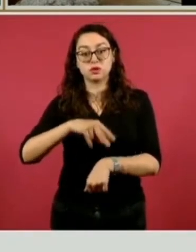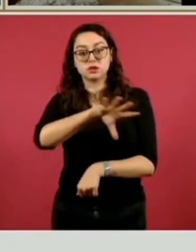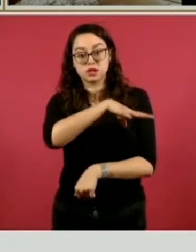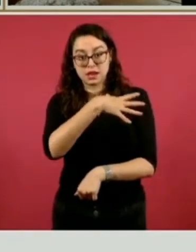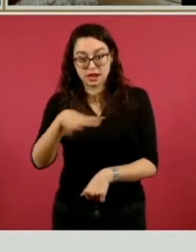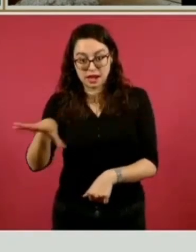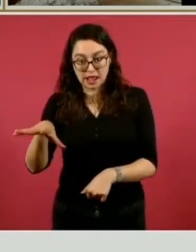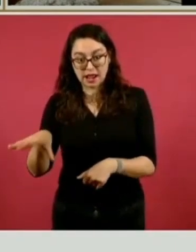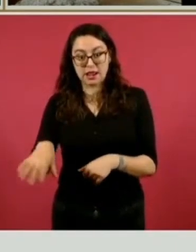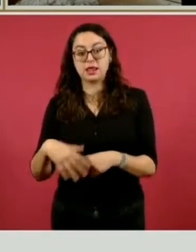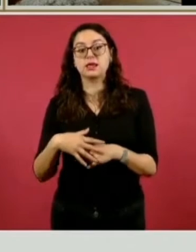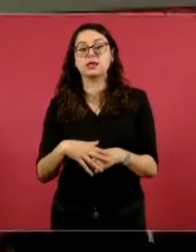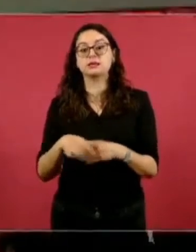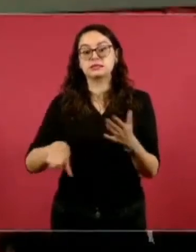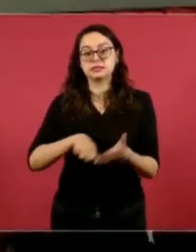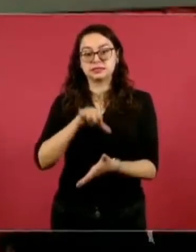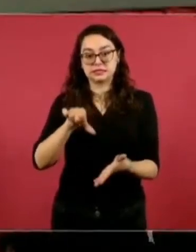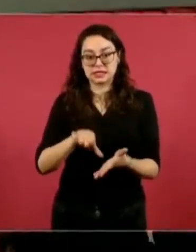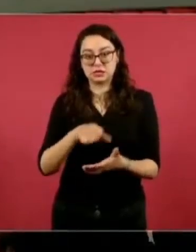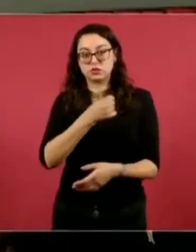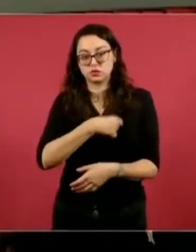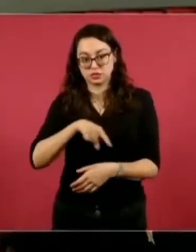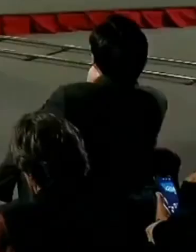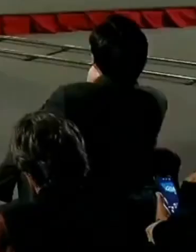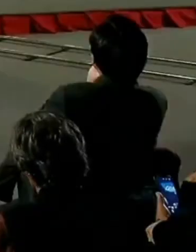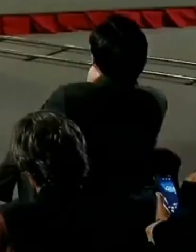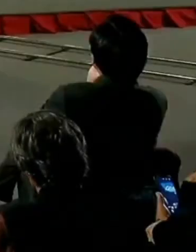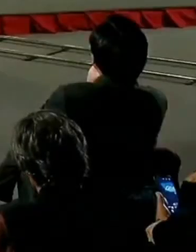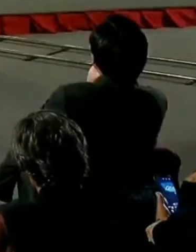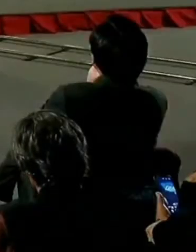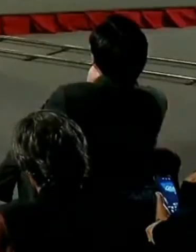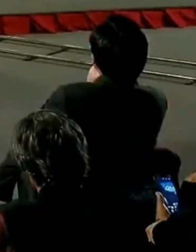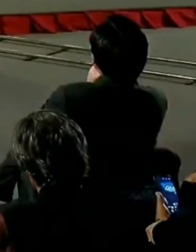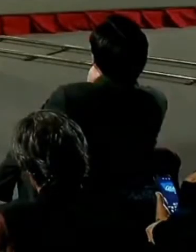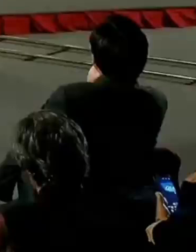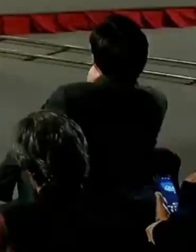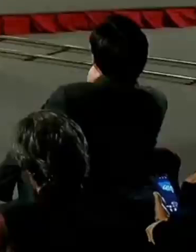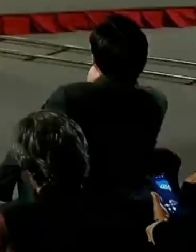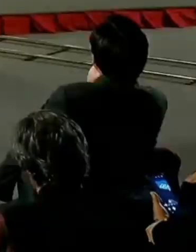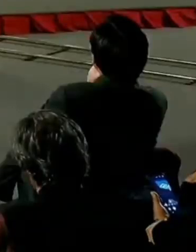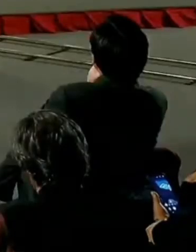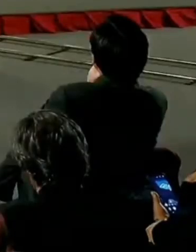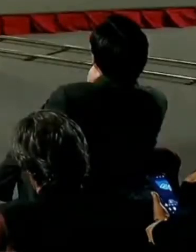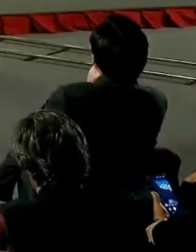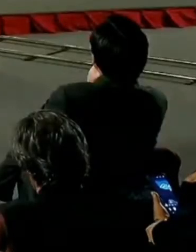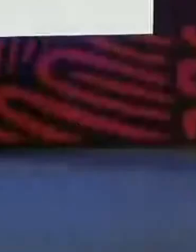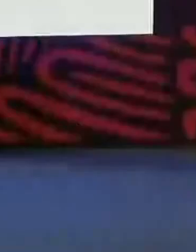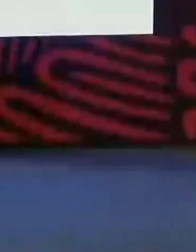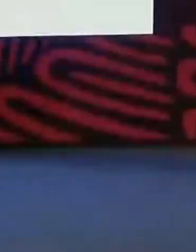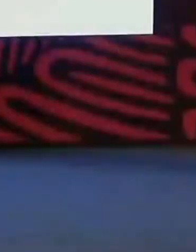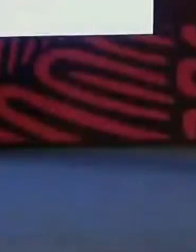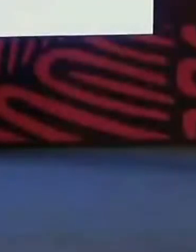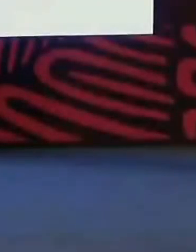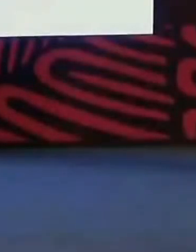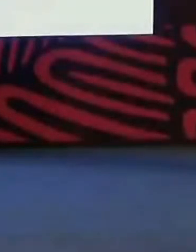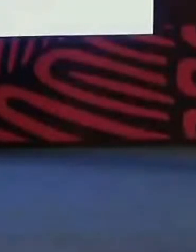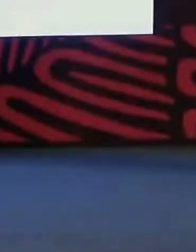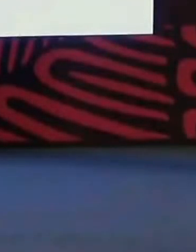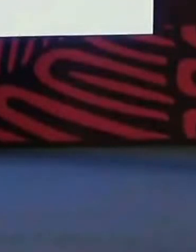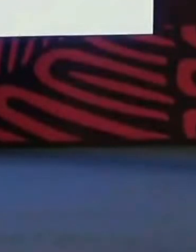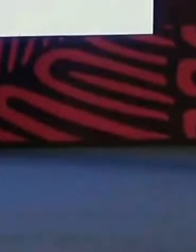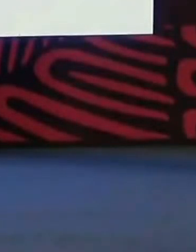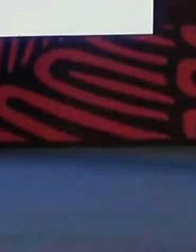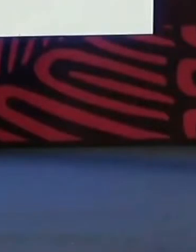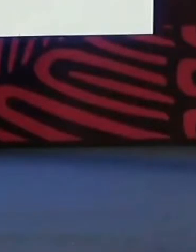generales en centros de salud, en el primer nivel de atención que estamos también contratando médicos